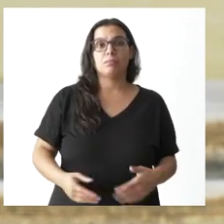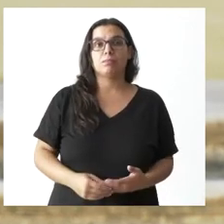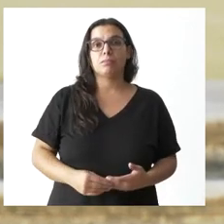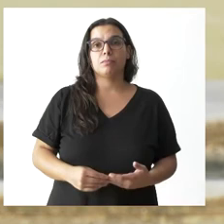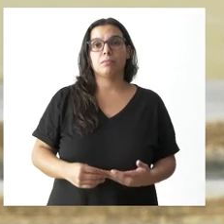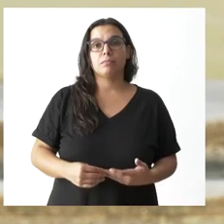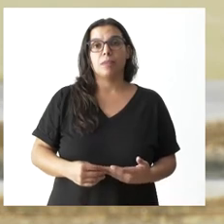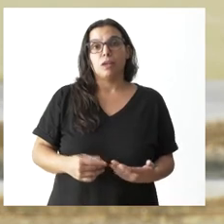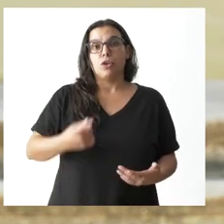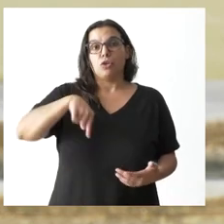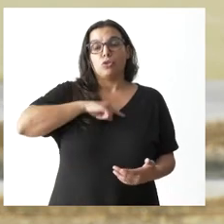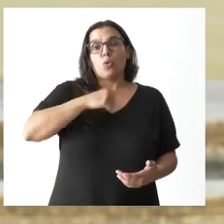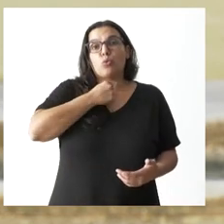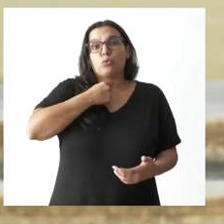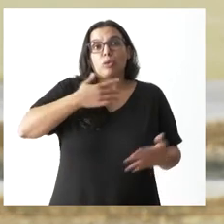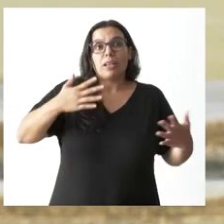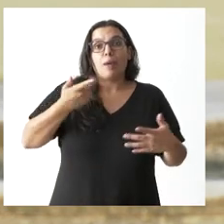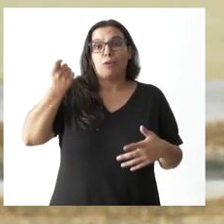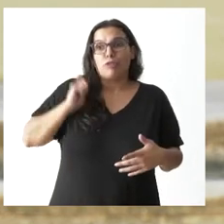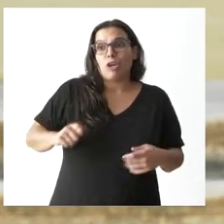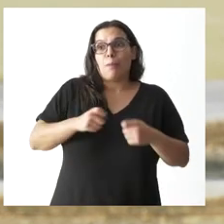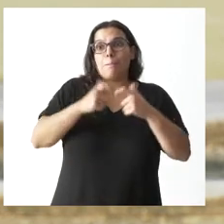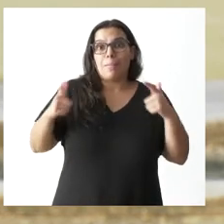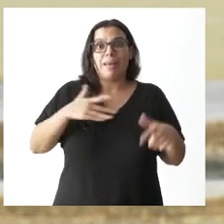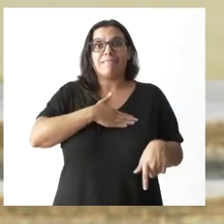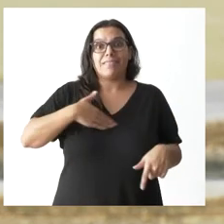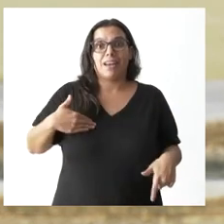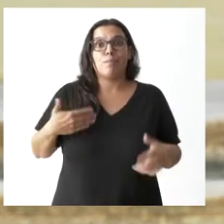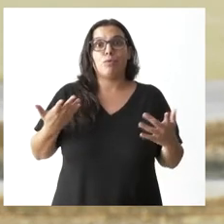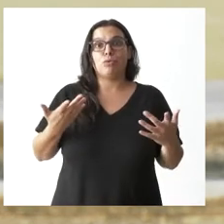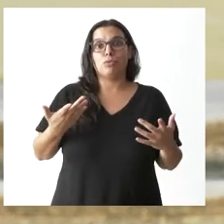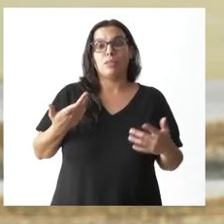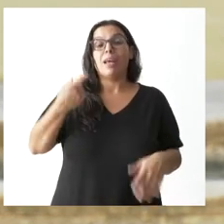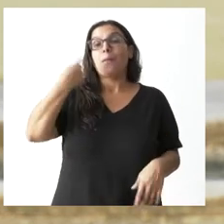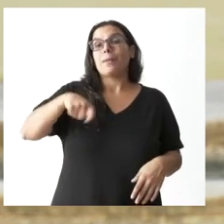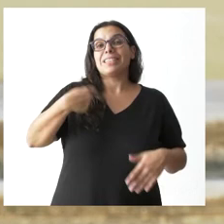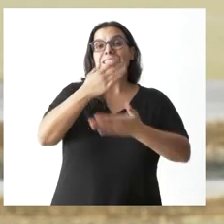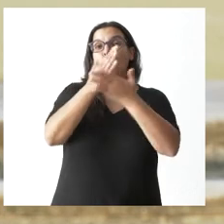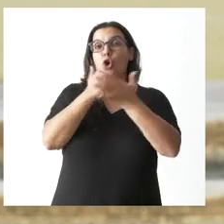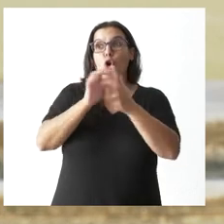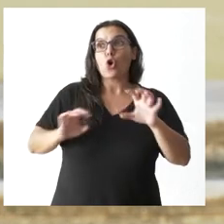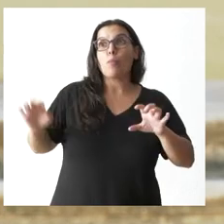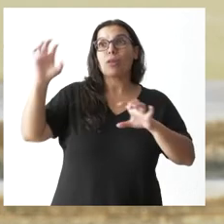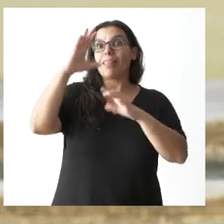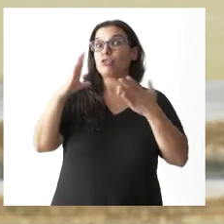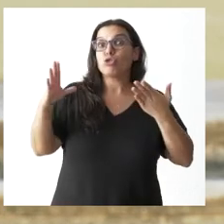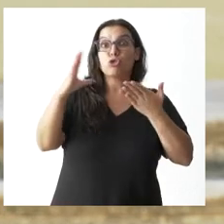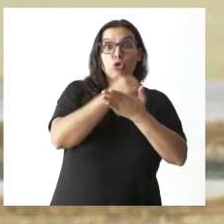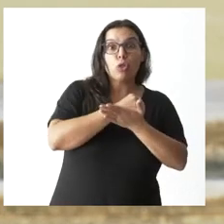nos gustaría tener más profesionales todos los presidentes de comunidades autónomas todos los